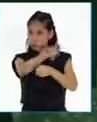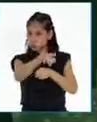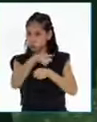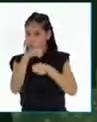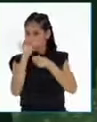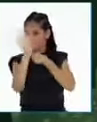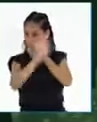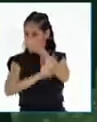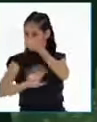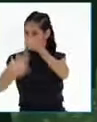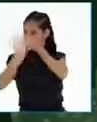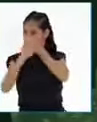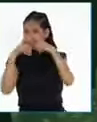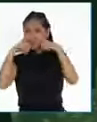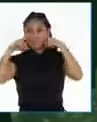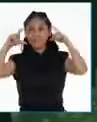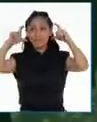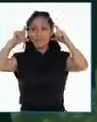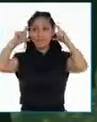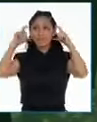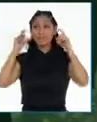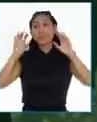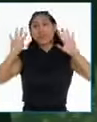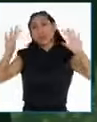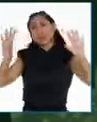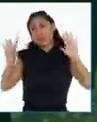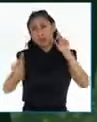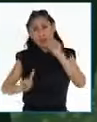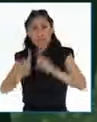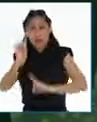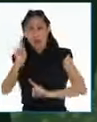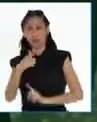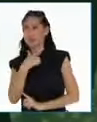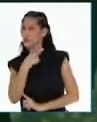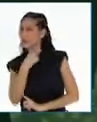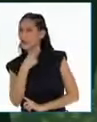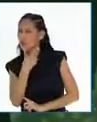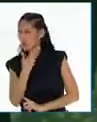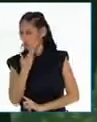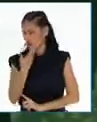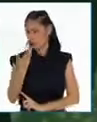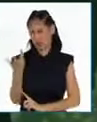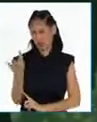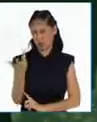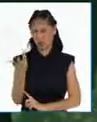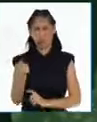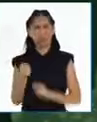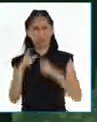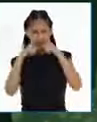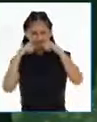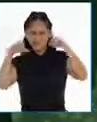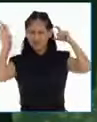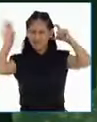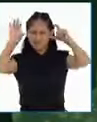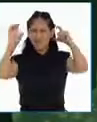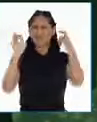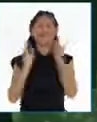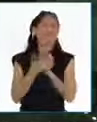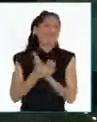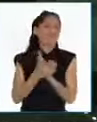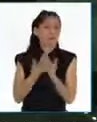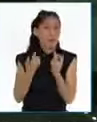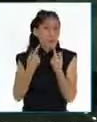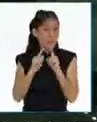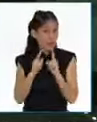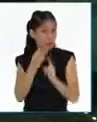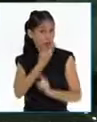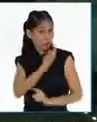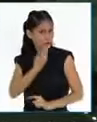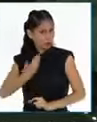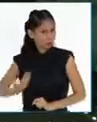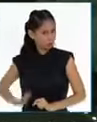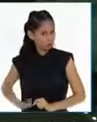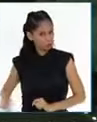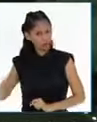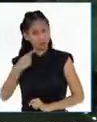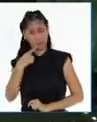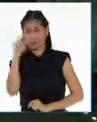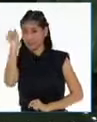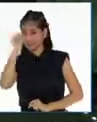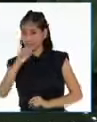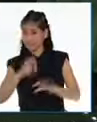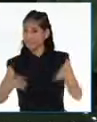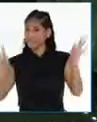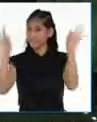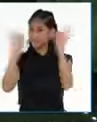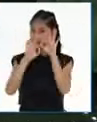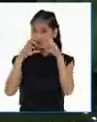Puede que a algunos no les guste usarlas, pero es una medida que las autoridades decidieron por nuestro bienestar. Les voy a poner un caso más